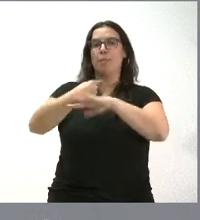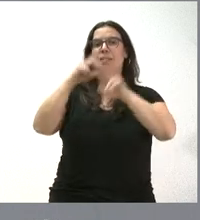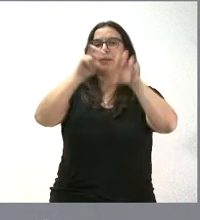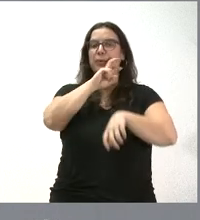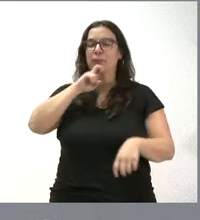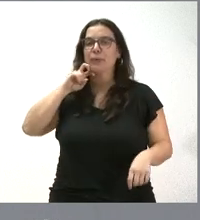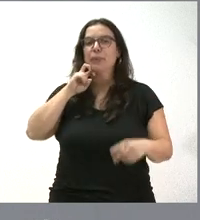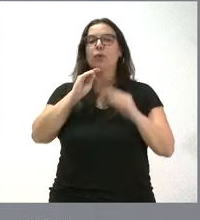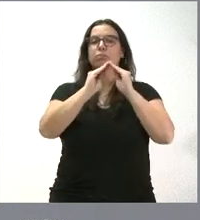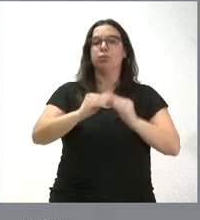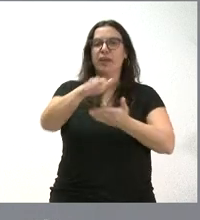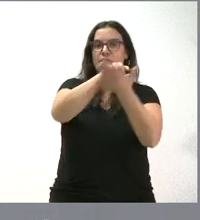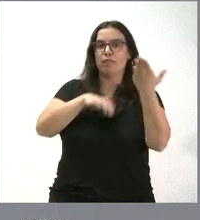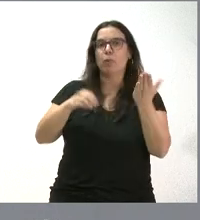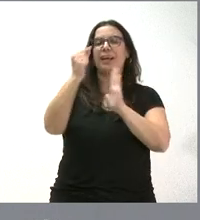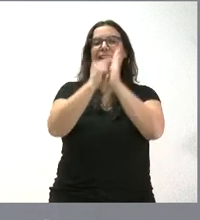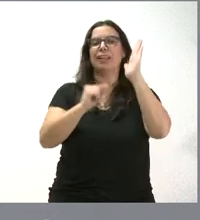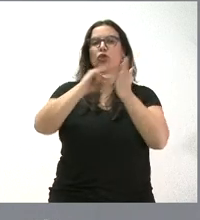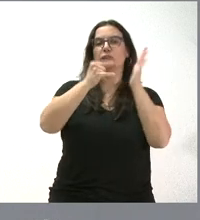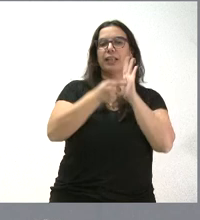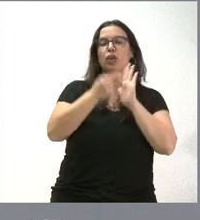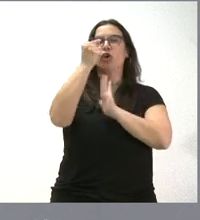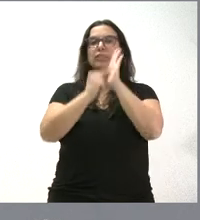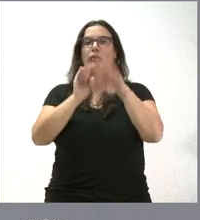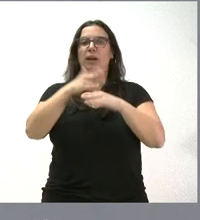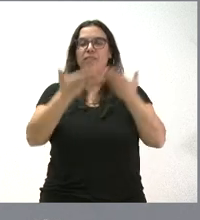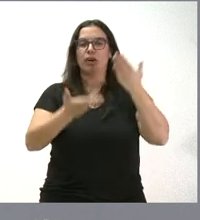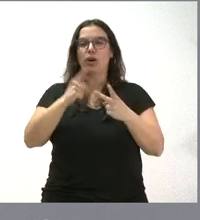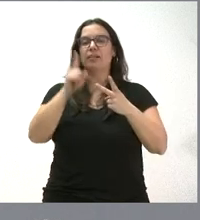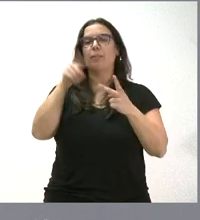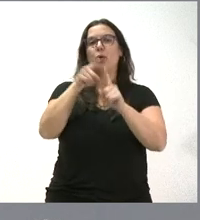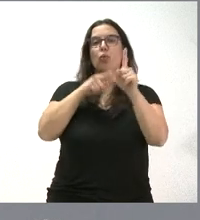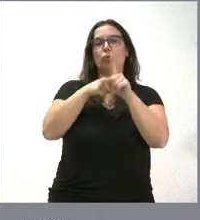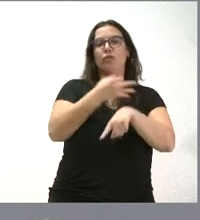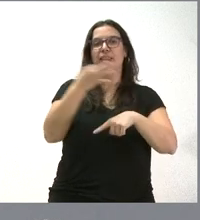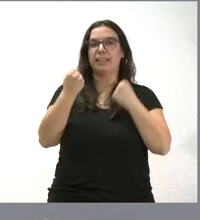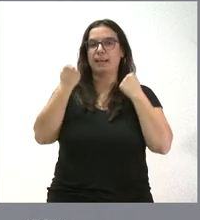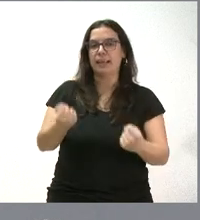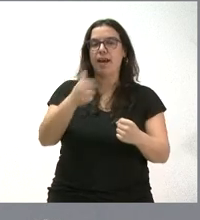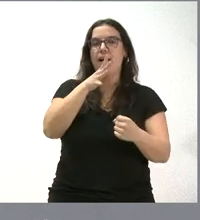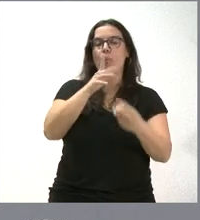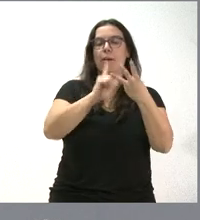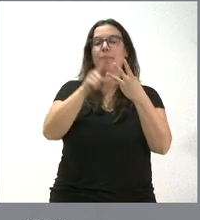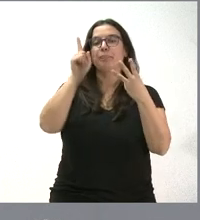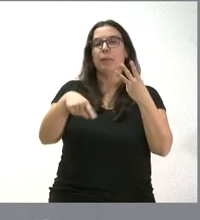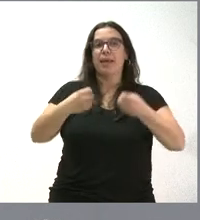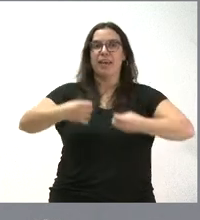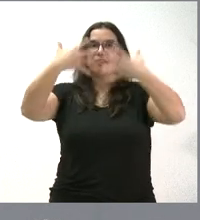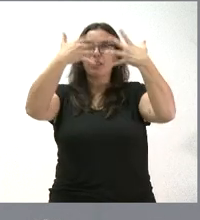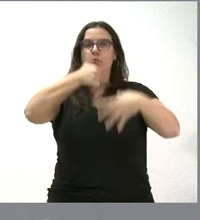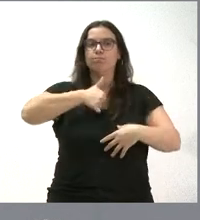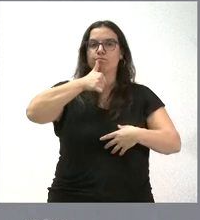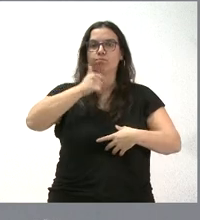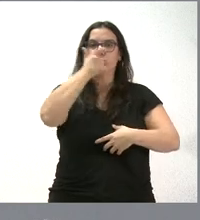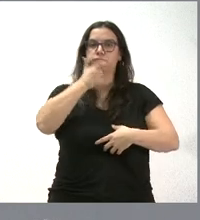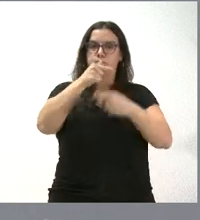elaboración del documento de criterios técnicos y requisitos evaluables, el uso eficiente de los recursos energéticos y del agua, edificios resilientes y